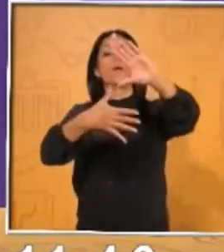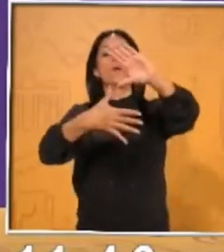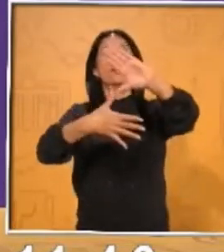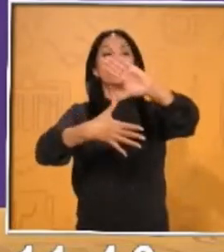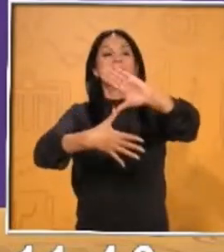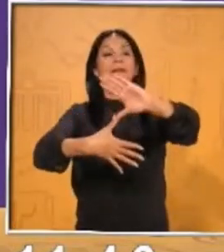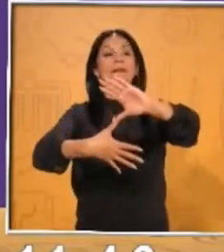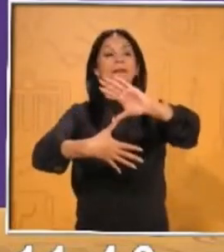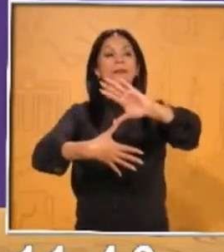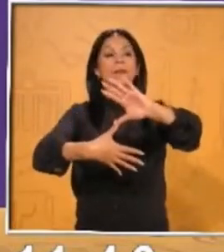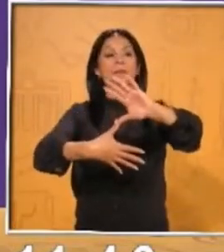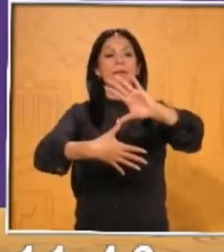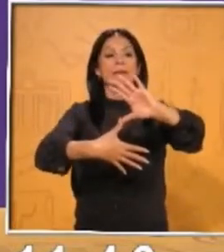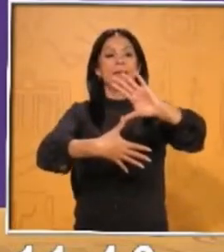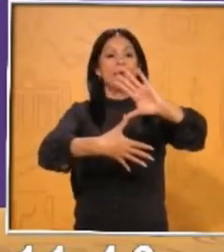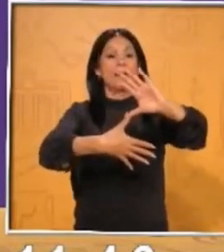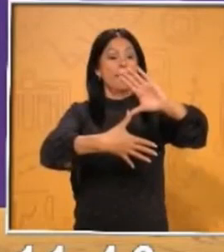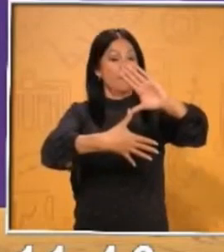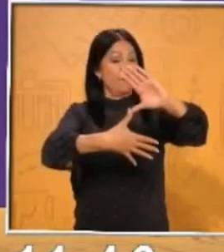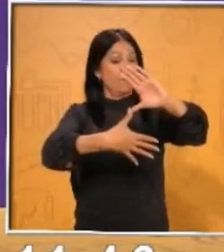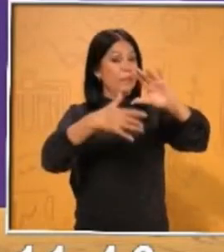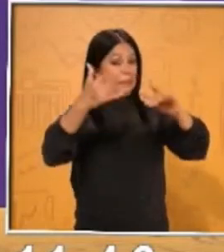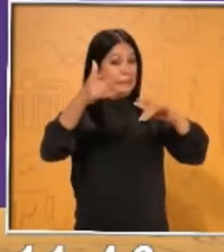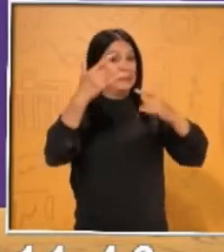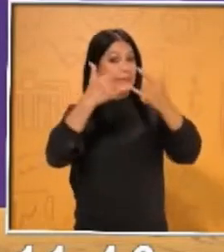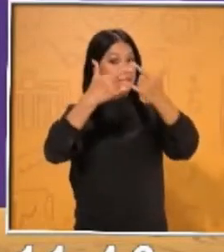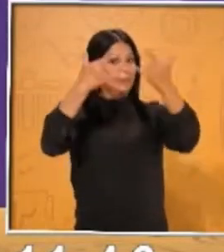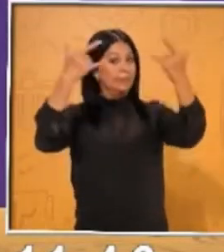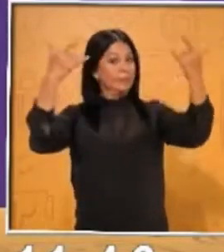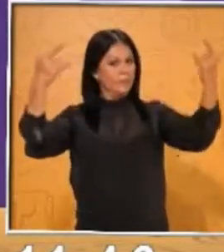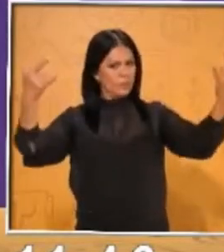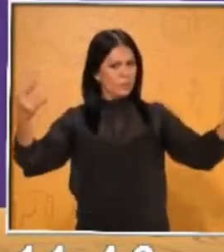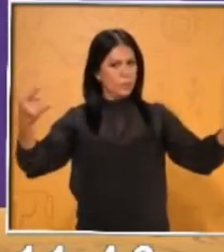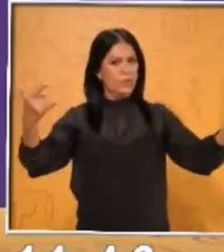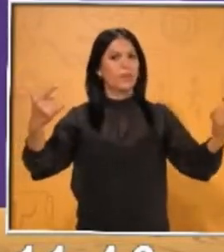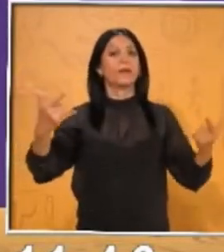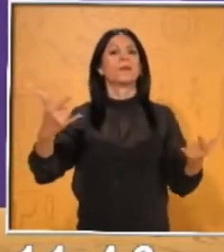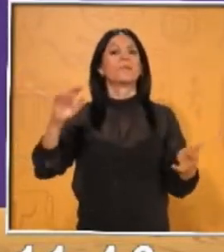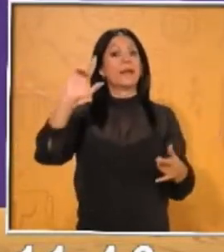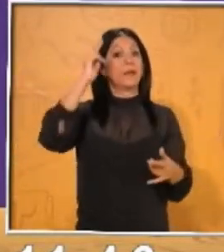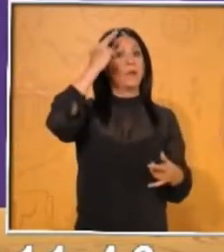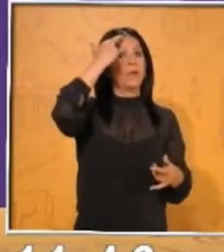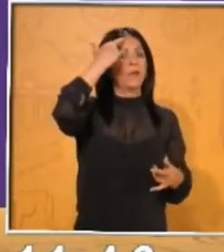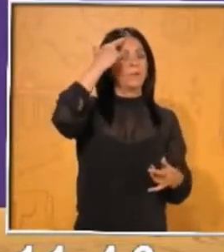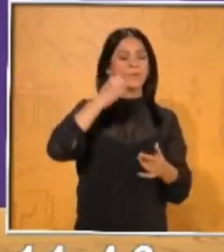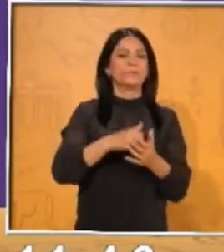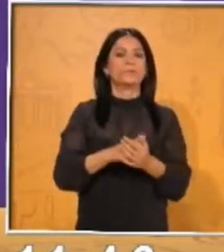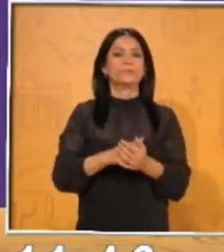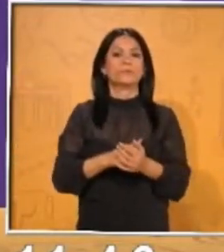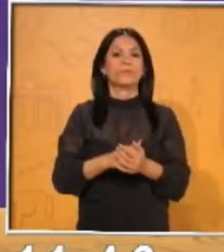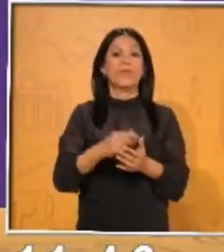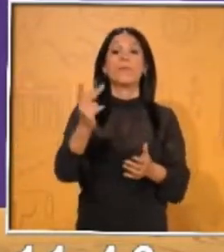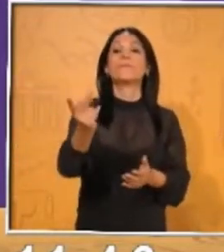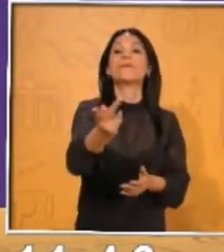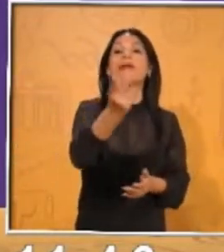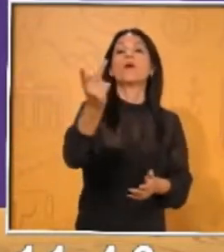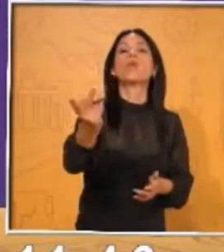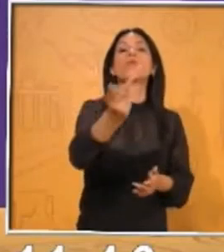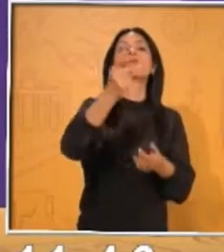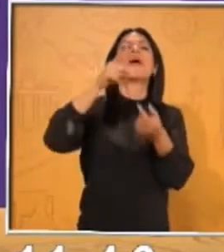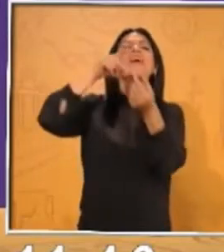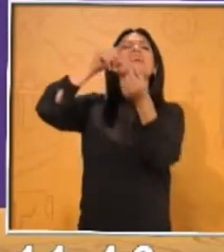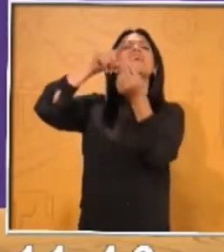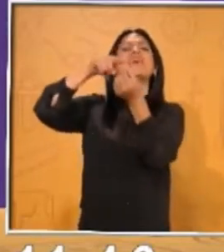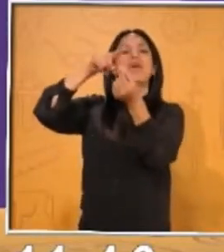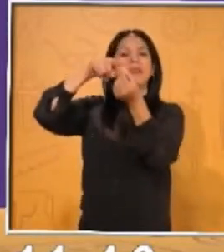nosotros también como adultos vivimos en algún tiempo en nuestras escuelas. La primera pregunta es, ¿quién descubrió